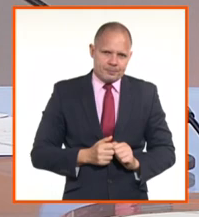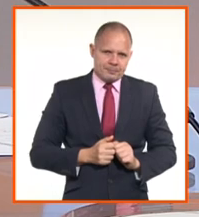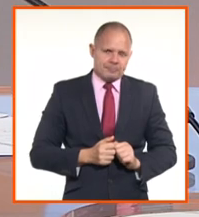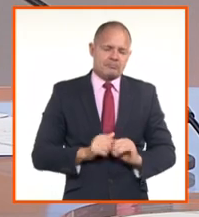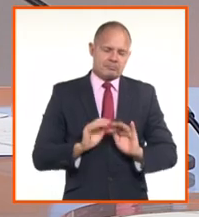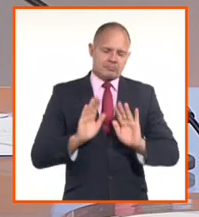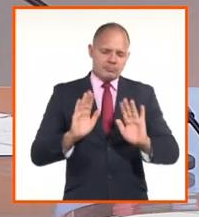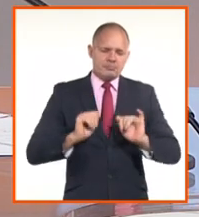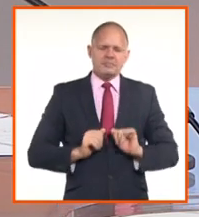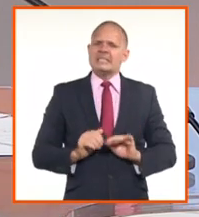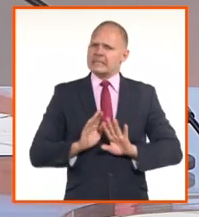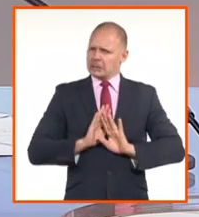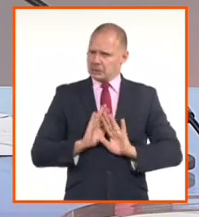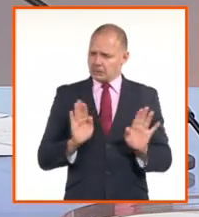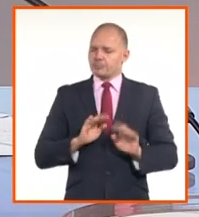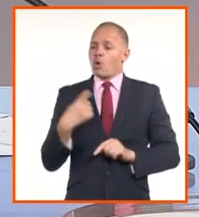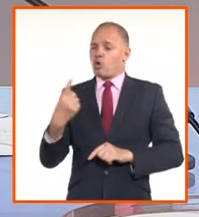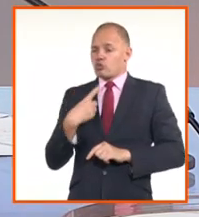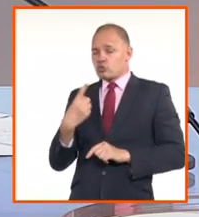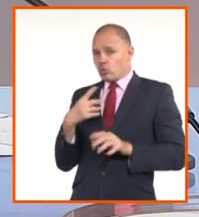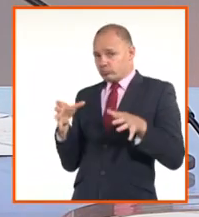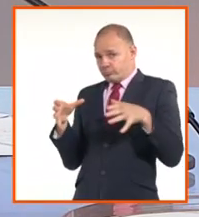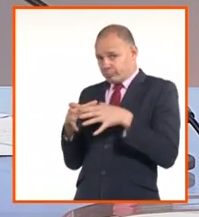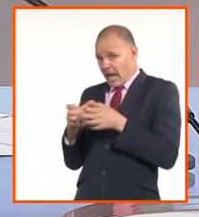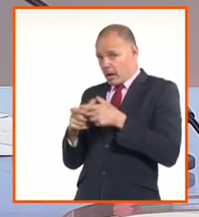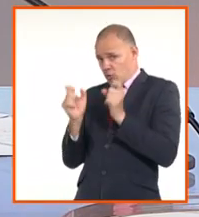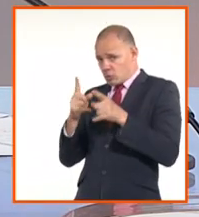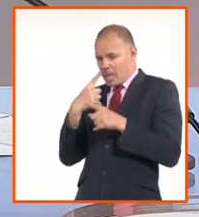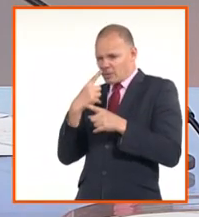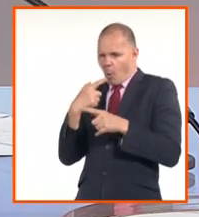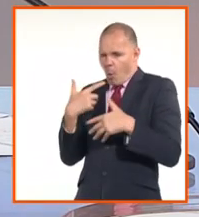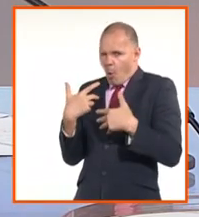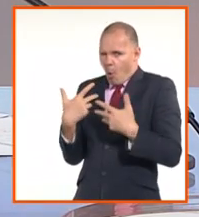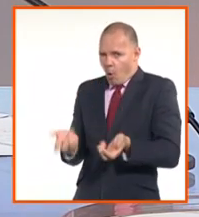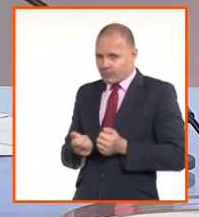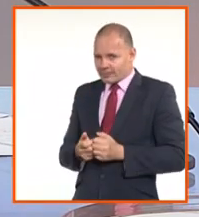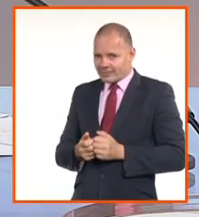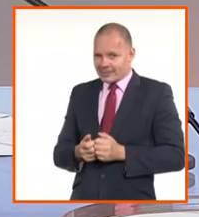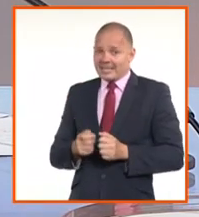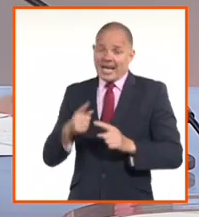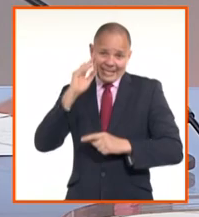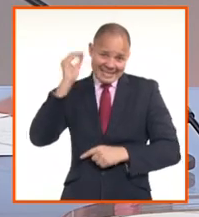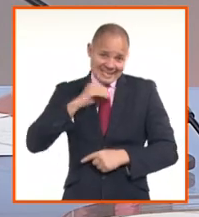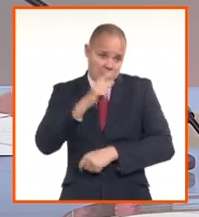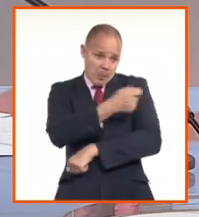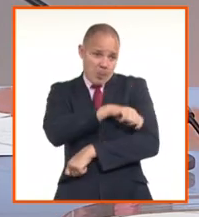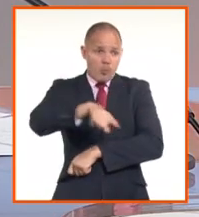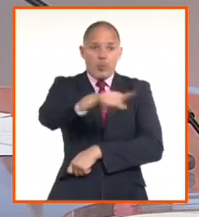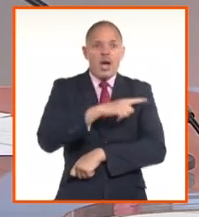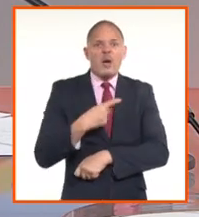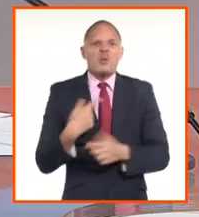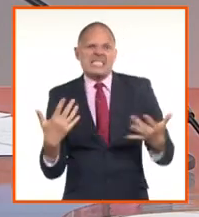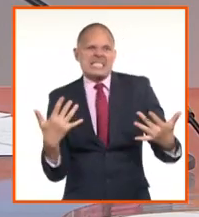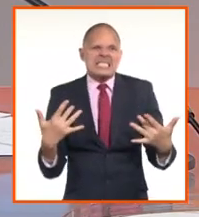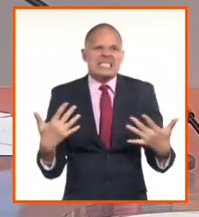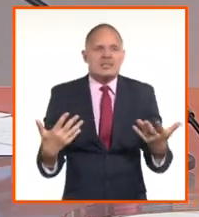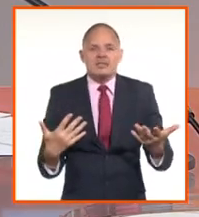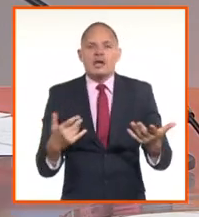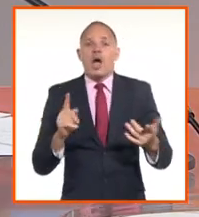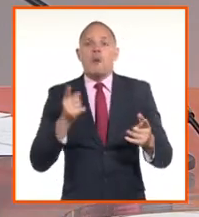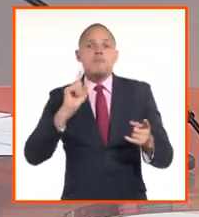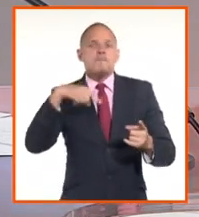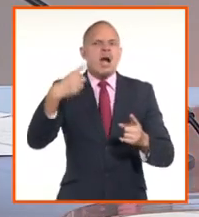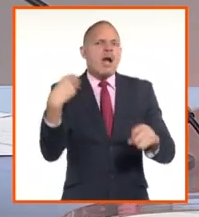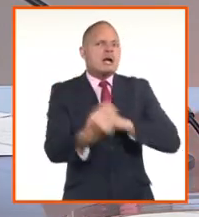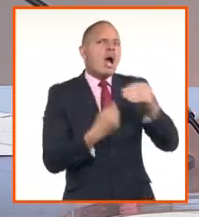considerado que la tasa de cambio de 120 pesos cubanos por el dólar, que es la